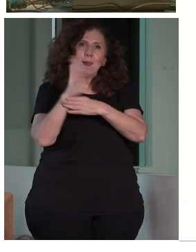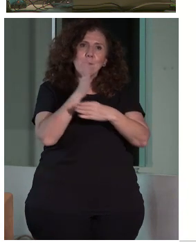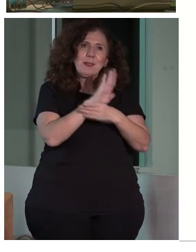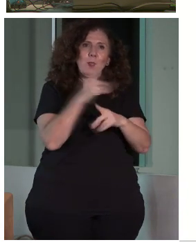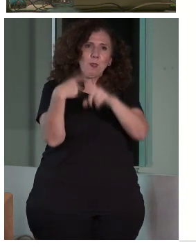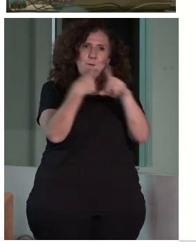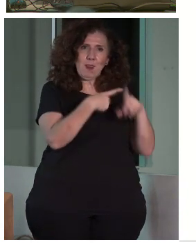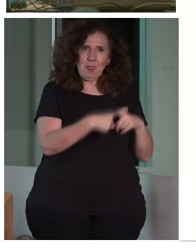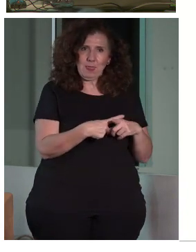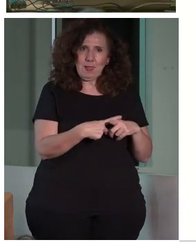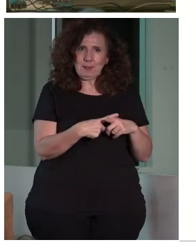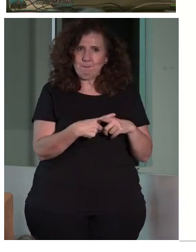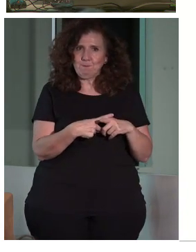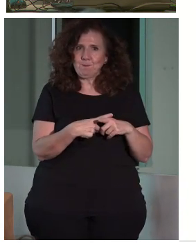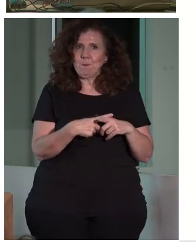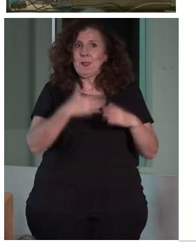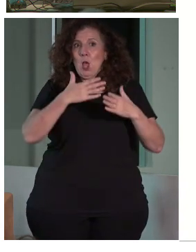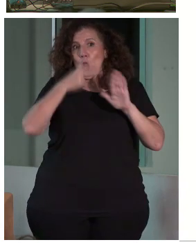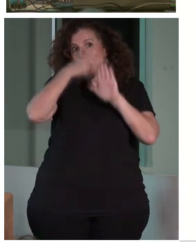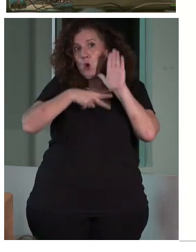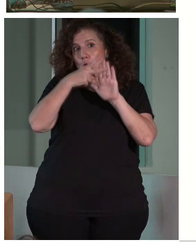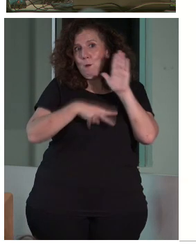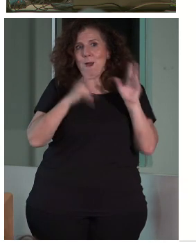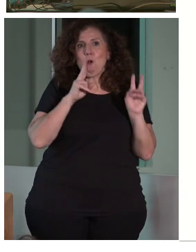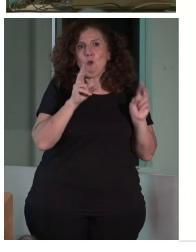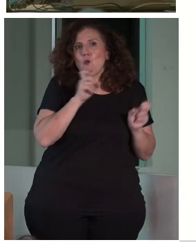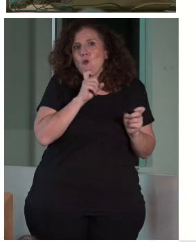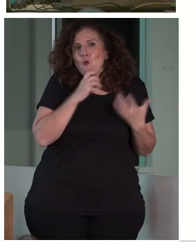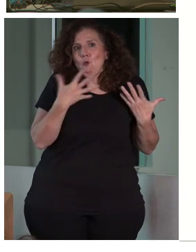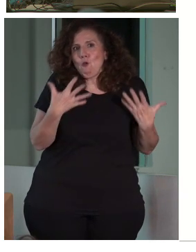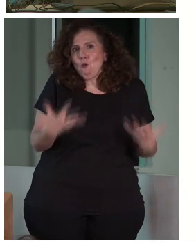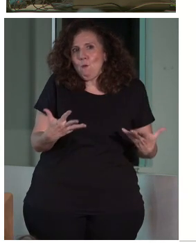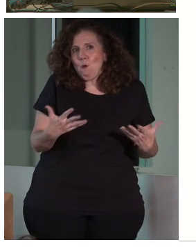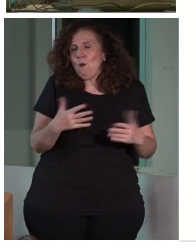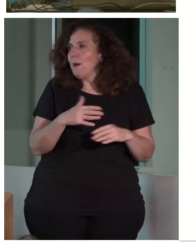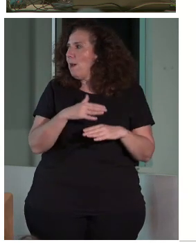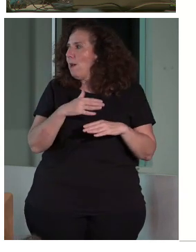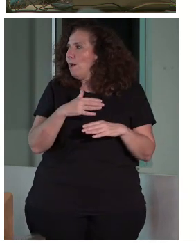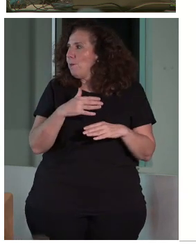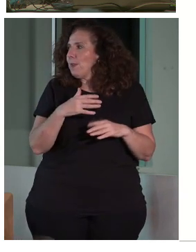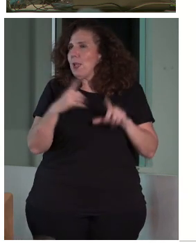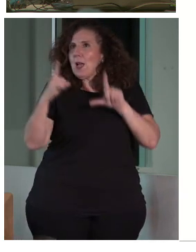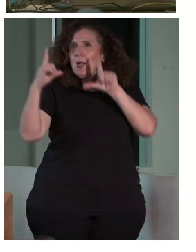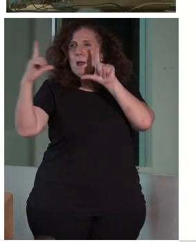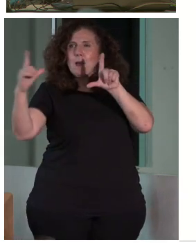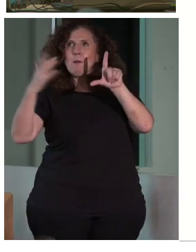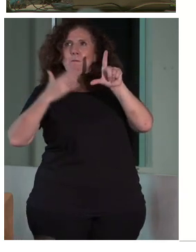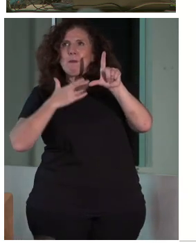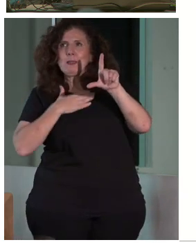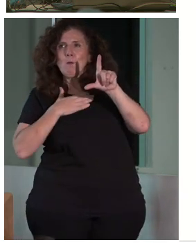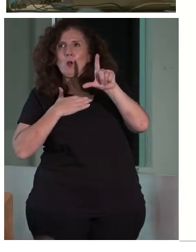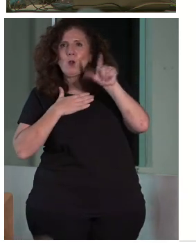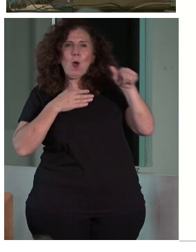interpretó así la norma. Dijo, pues, vamos a ver, por aquí patrimonio, por aquí